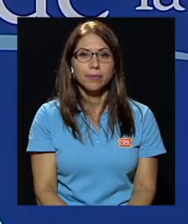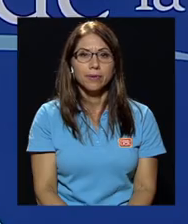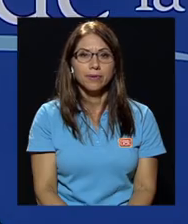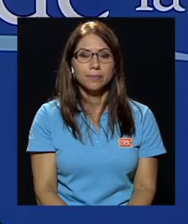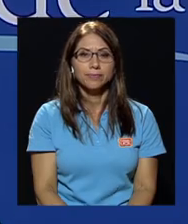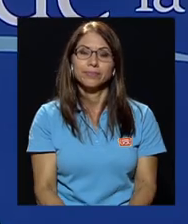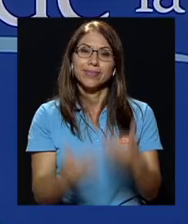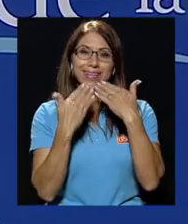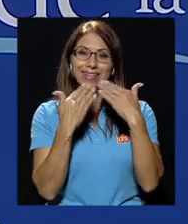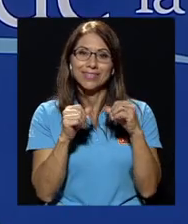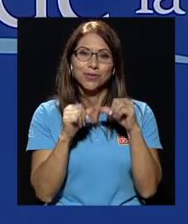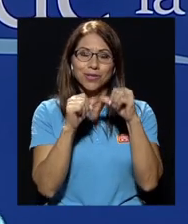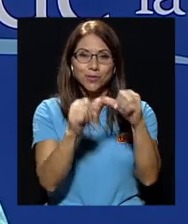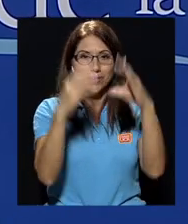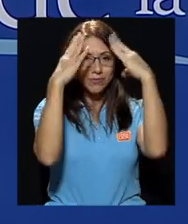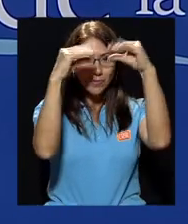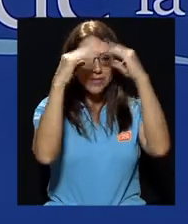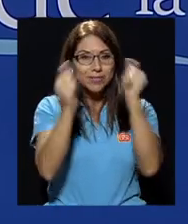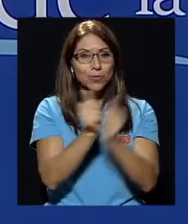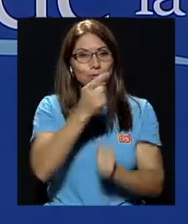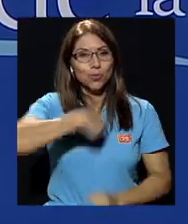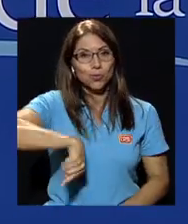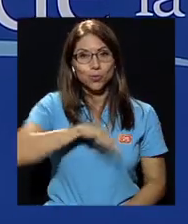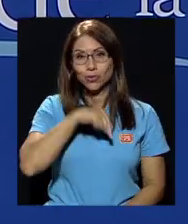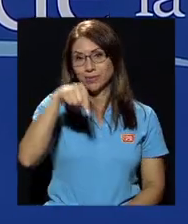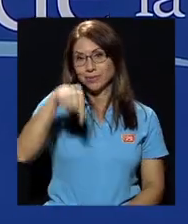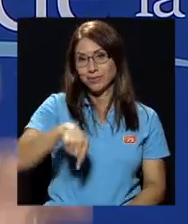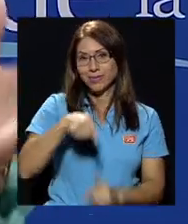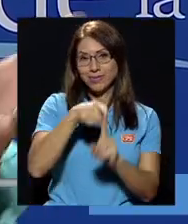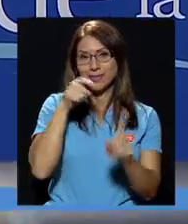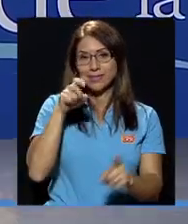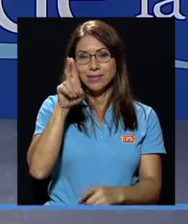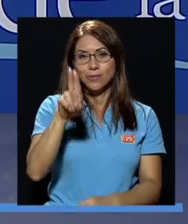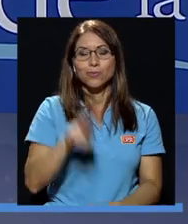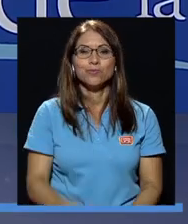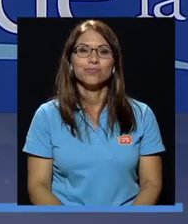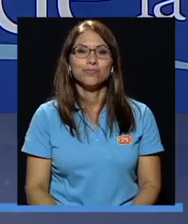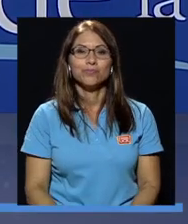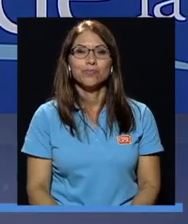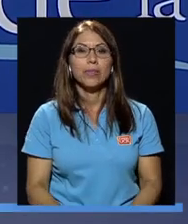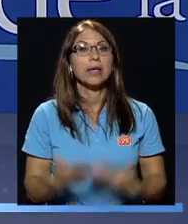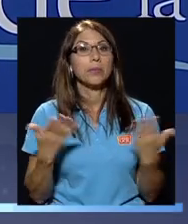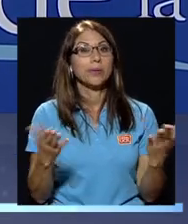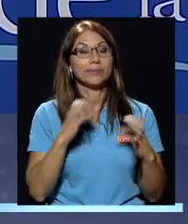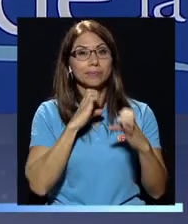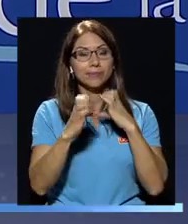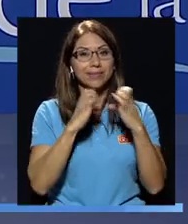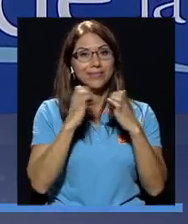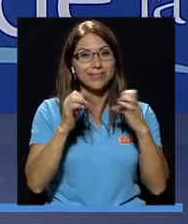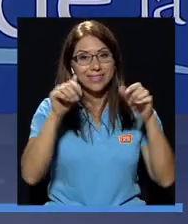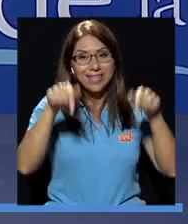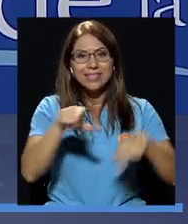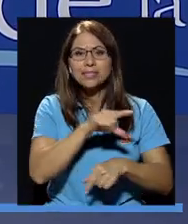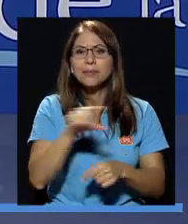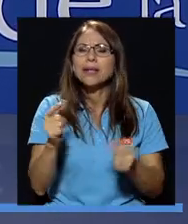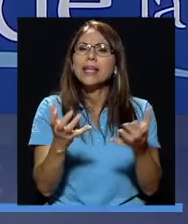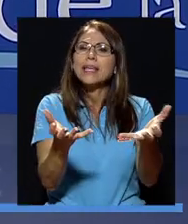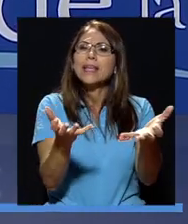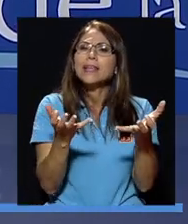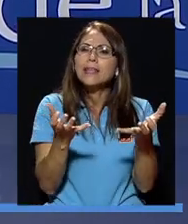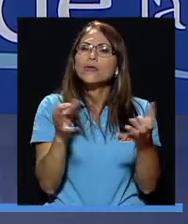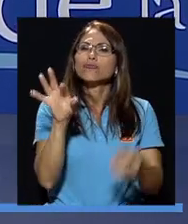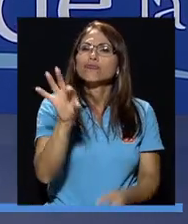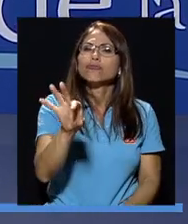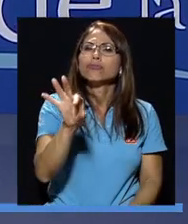Gracias por continuar informándose con nosotros aquí en Desde la U. Y bien, en la entrevista de esta semana he querido traer a